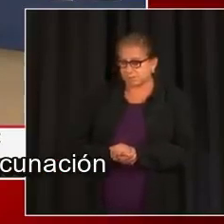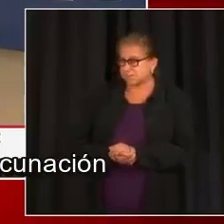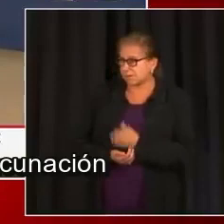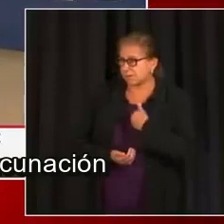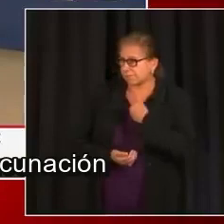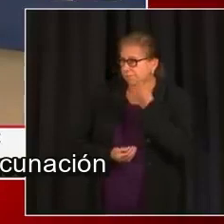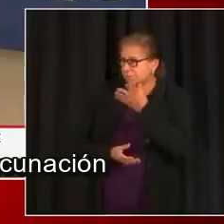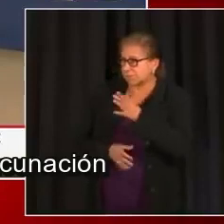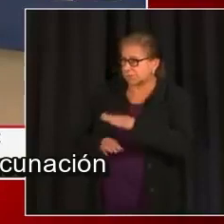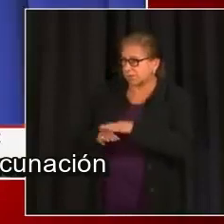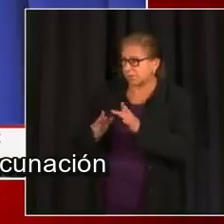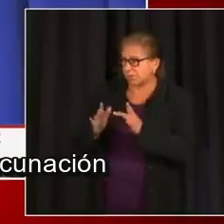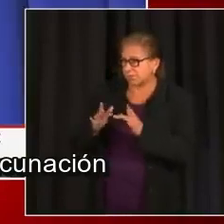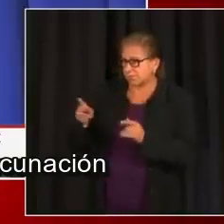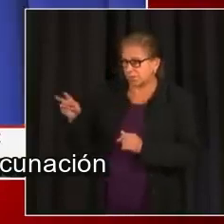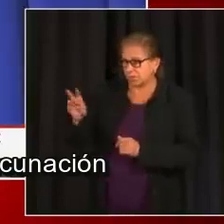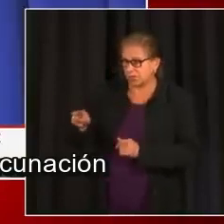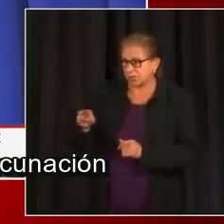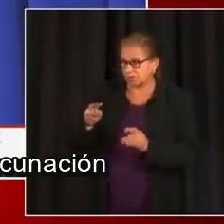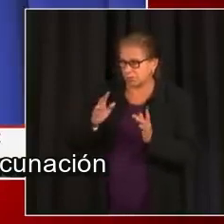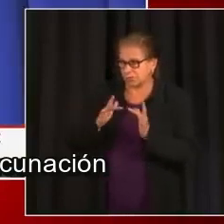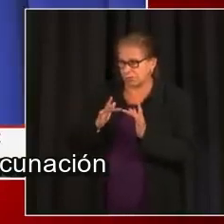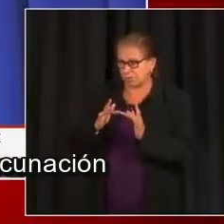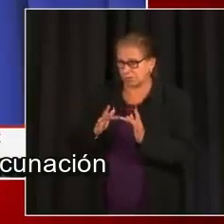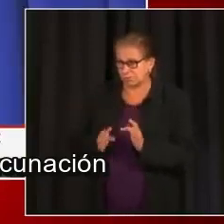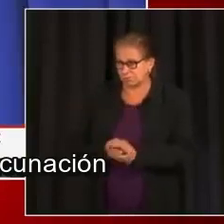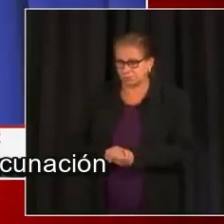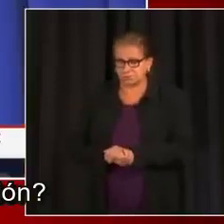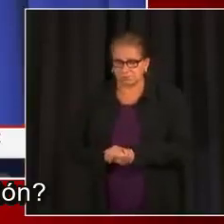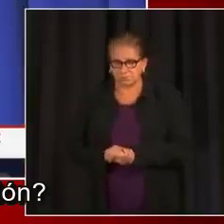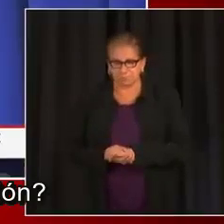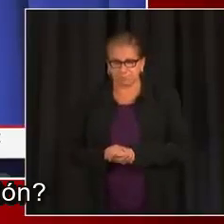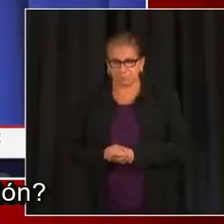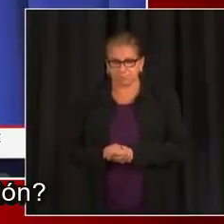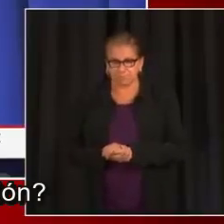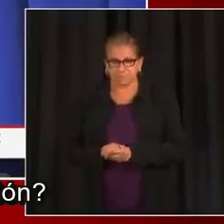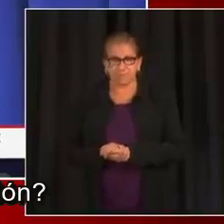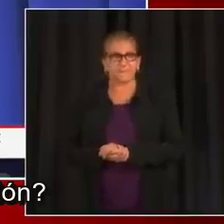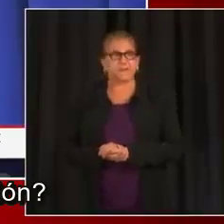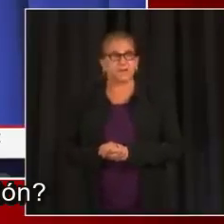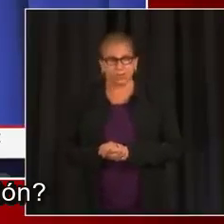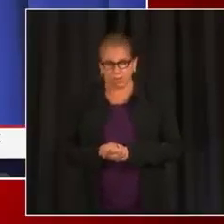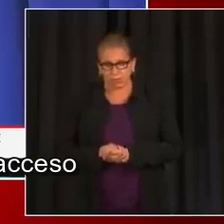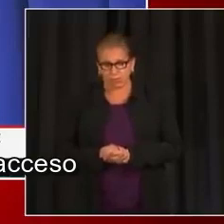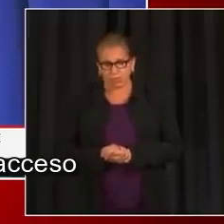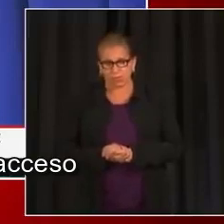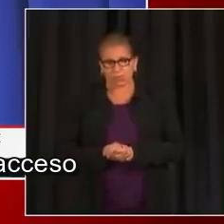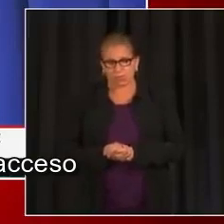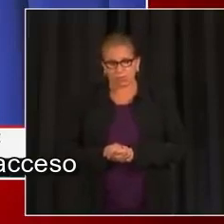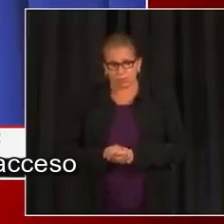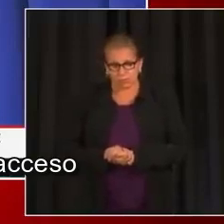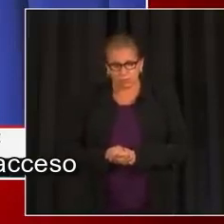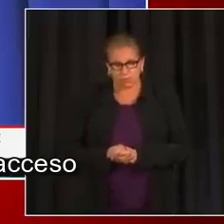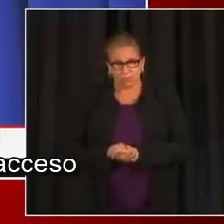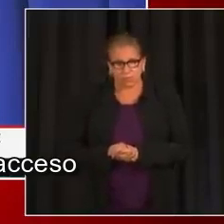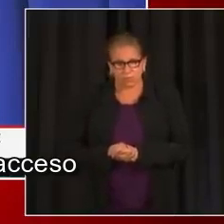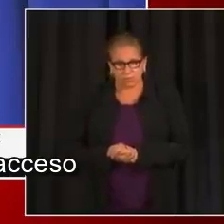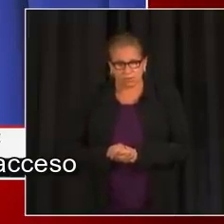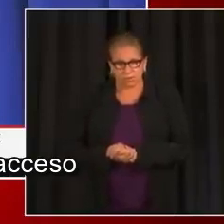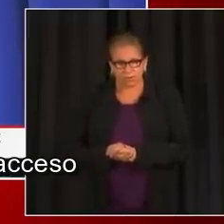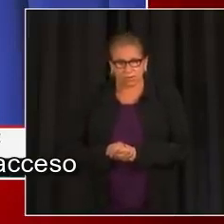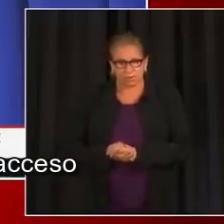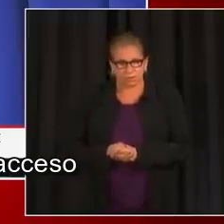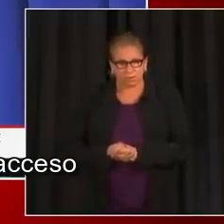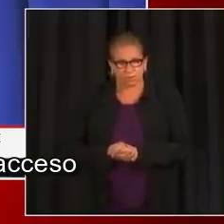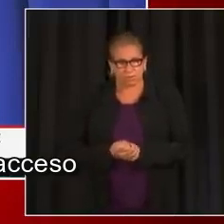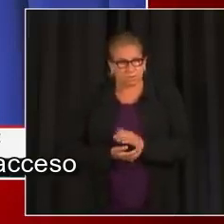vacunación? Toda esta información de infección post vacunación está en el portal. ¿Y eso también incluye esta población? Sí, lo que es. Esta